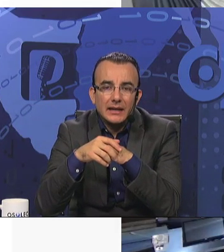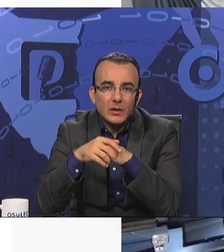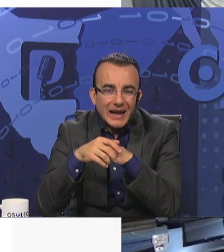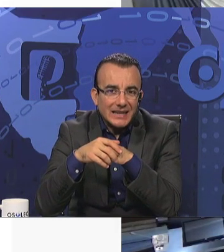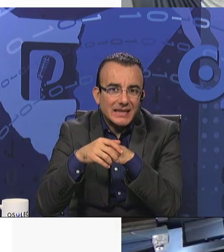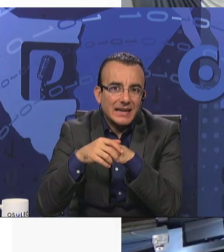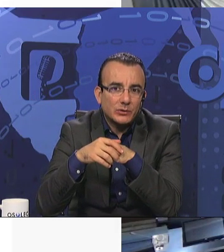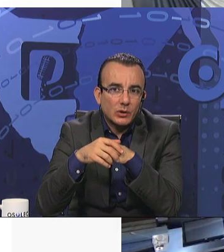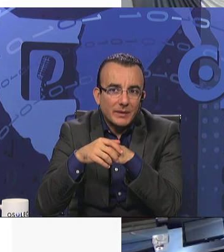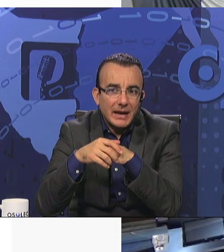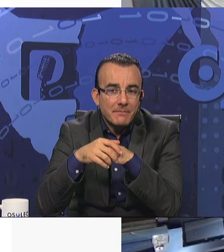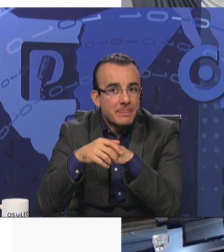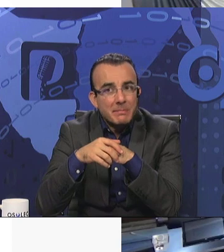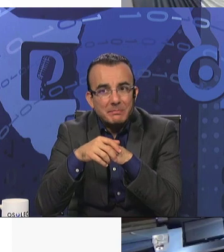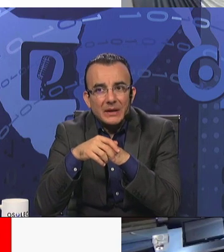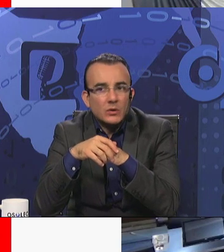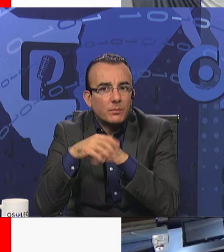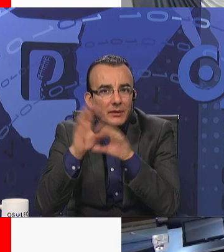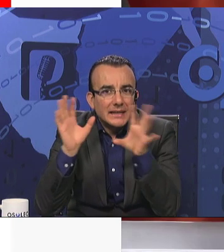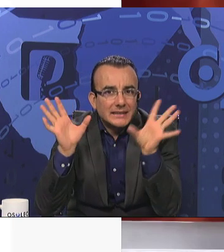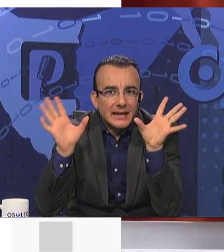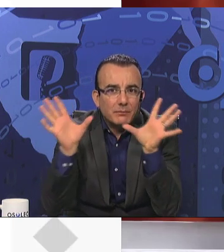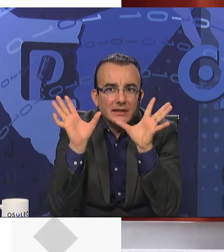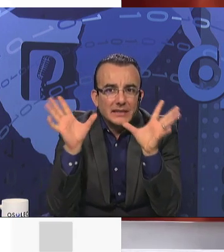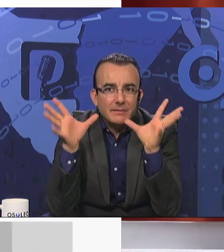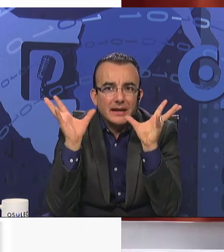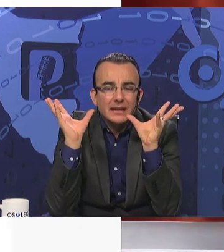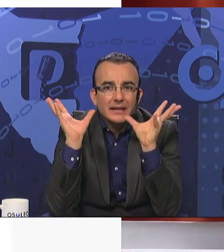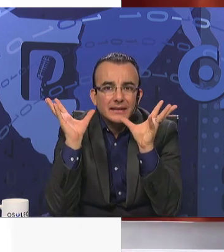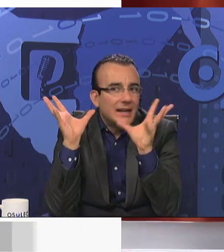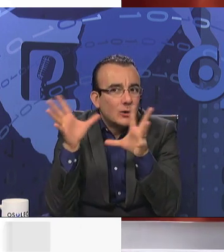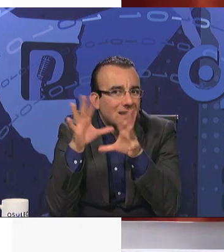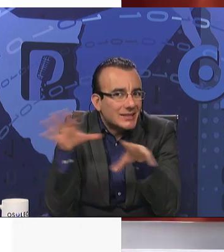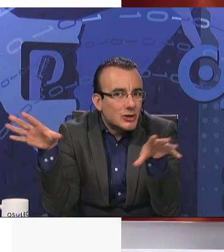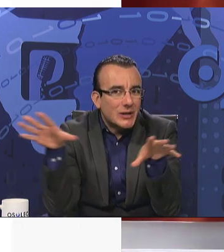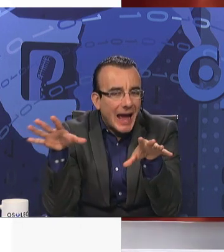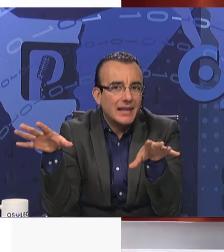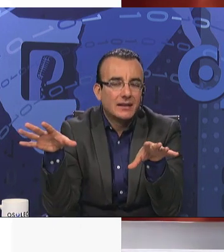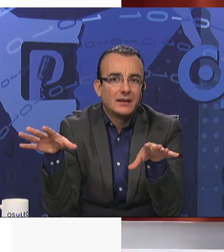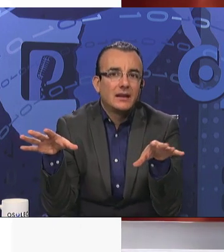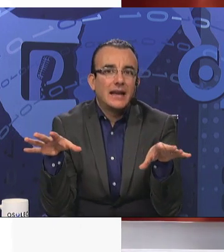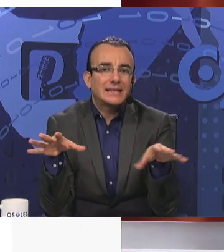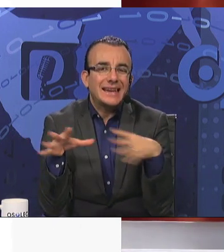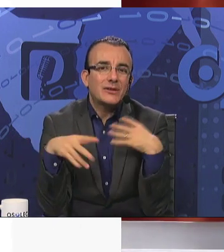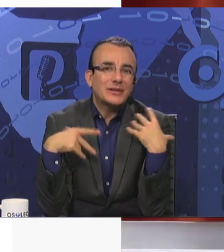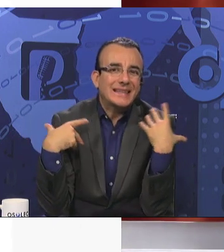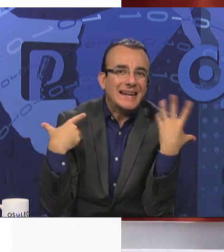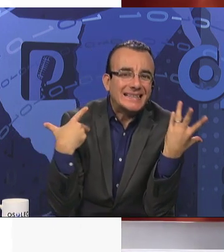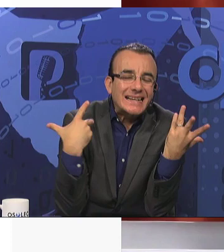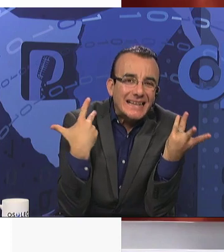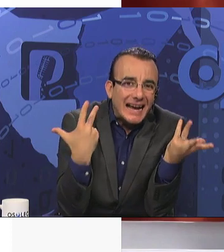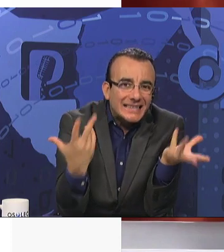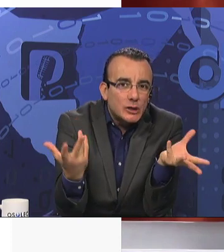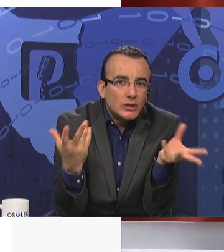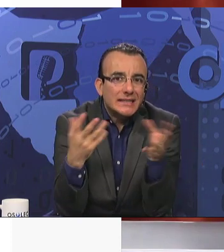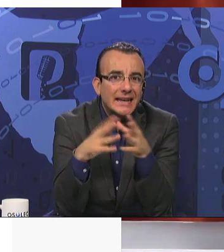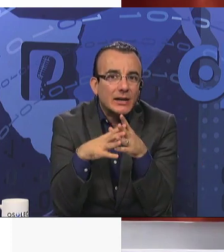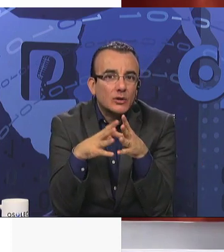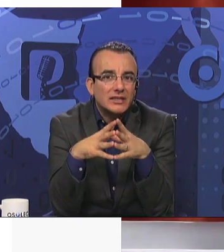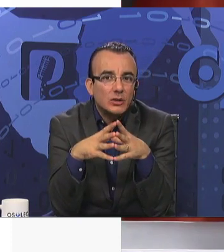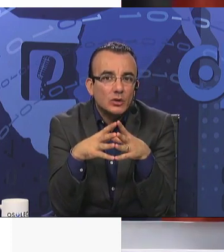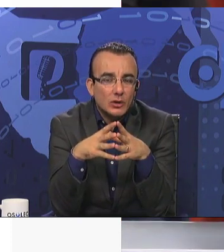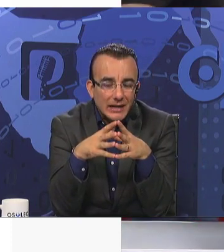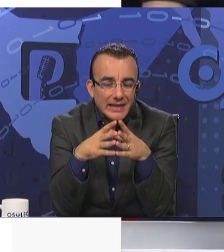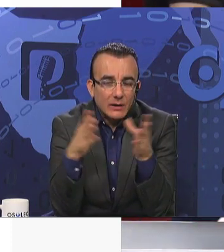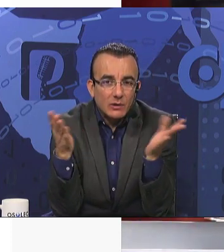locales tienen autonomía, pero no pueden estar por encima de lo nacional. Es ahí donde entran las acciones de